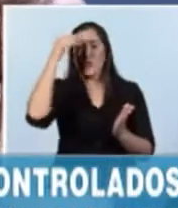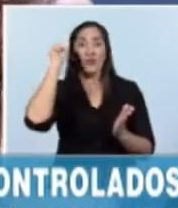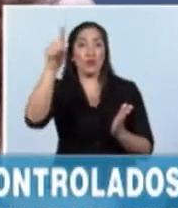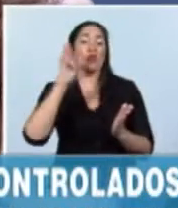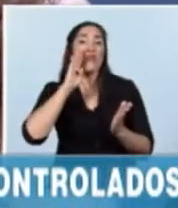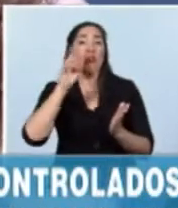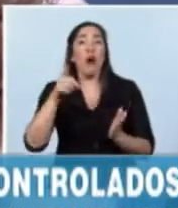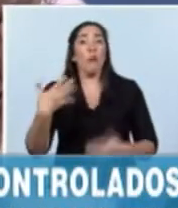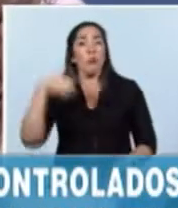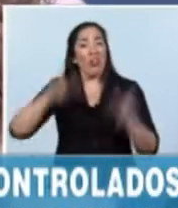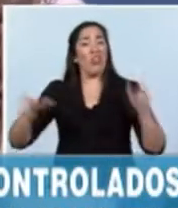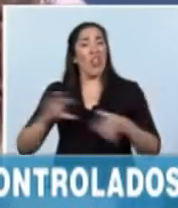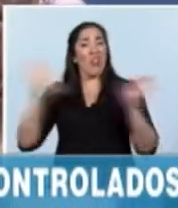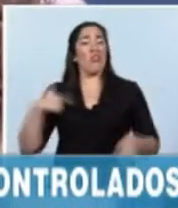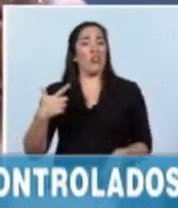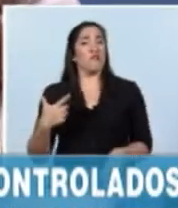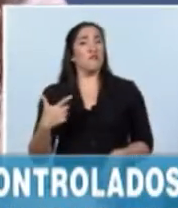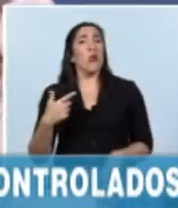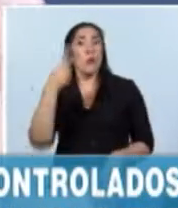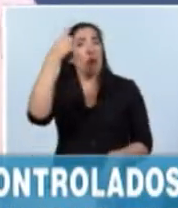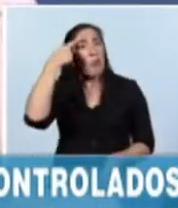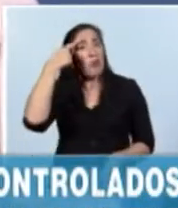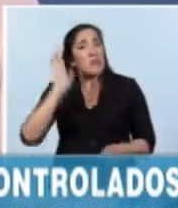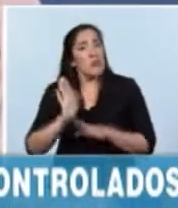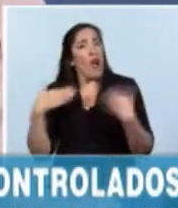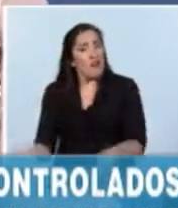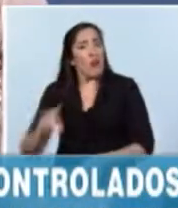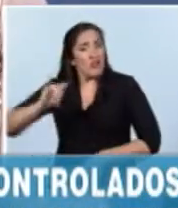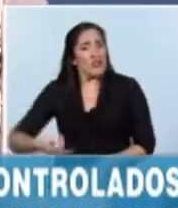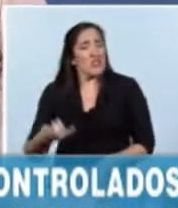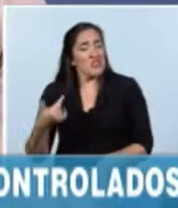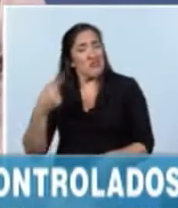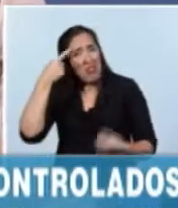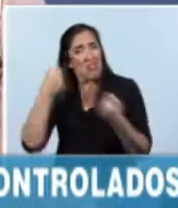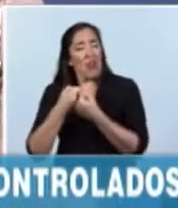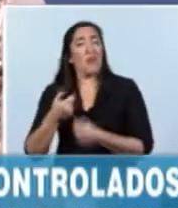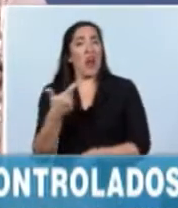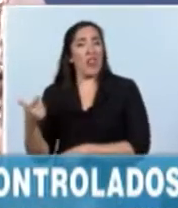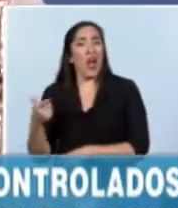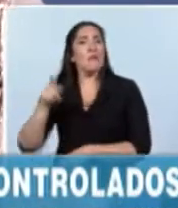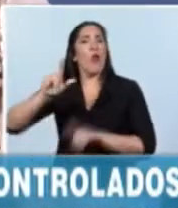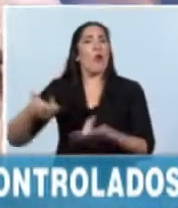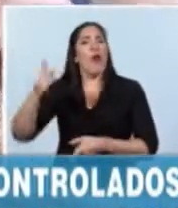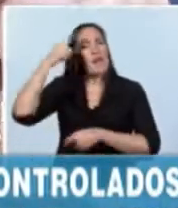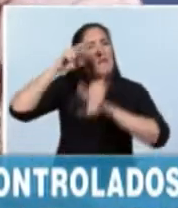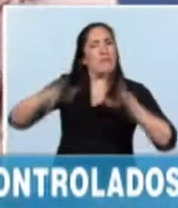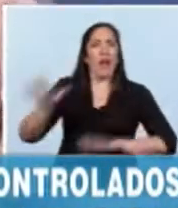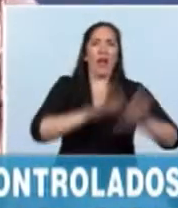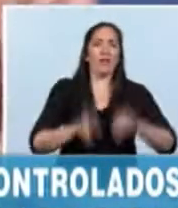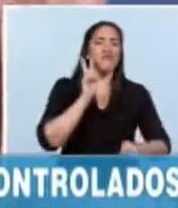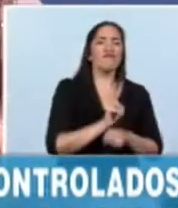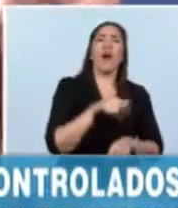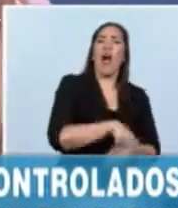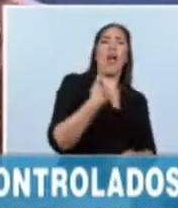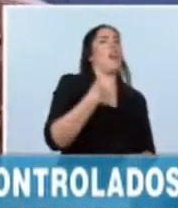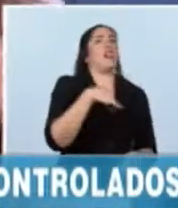que los ciudadanos se armen y consideren que es muy bueno que todos estén armados, no tienen depósitos para destruir armas ni tienen una política de desarme, como la Argentina